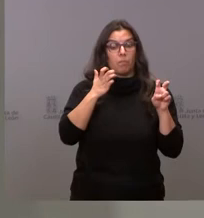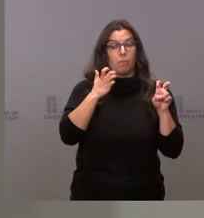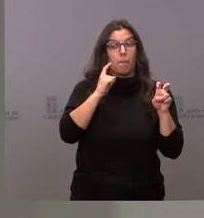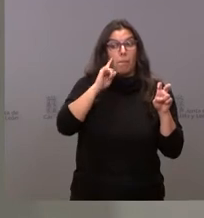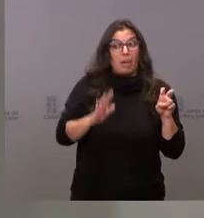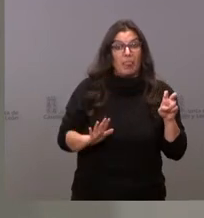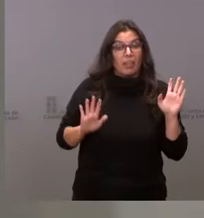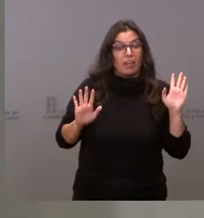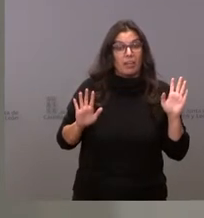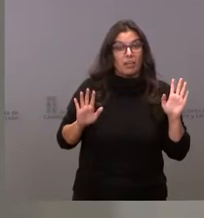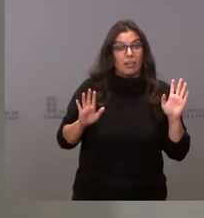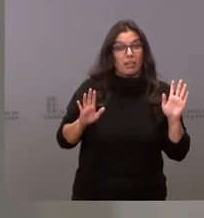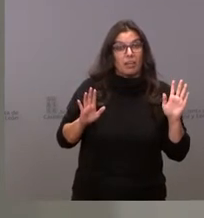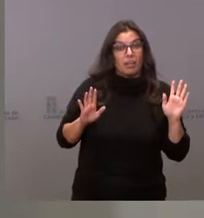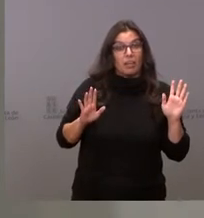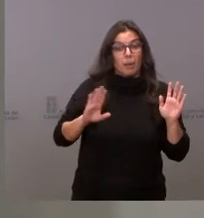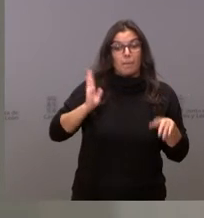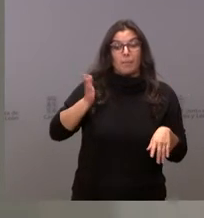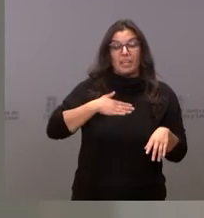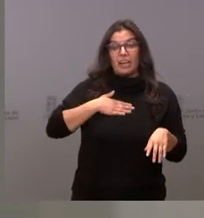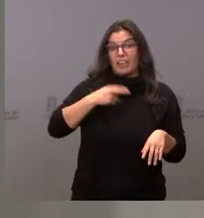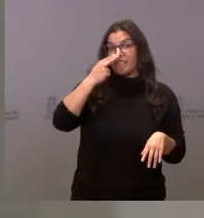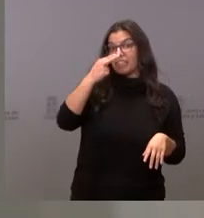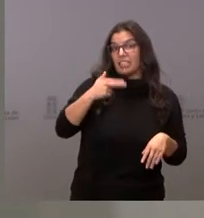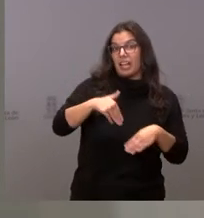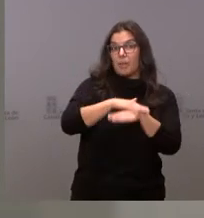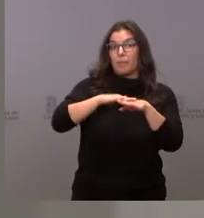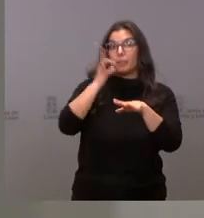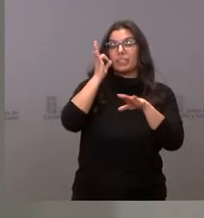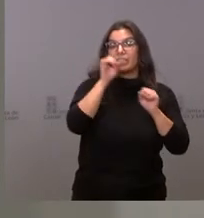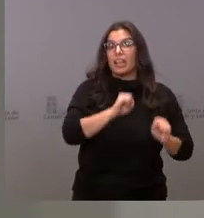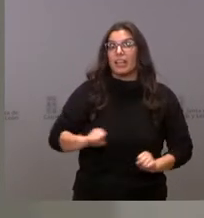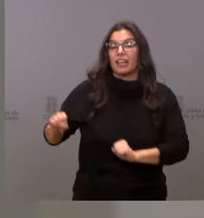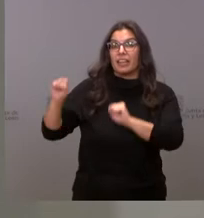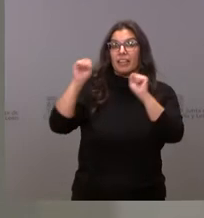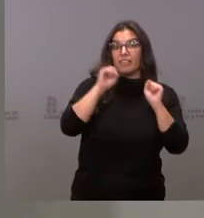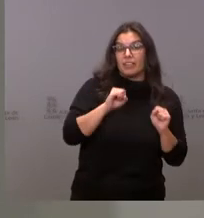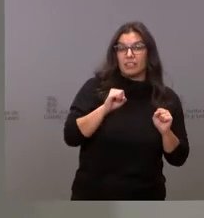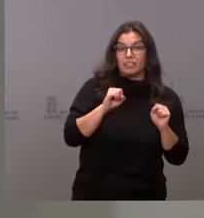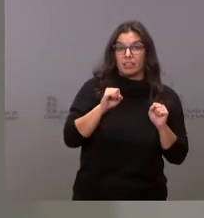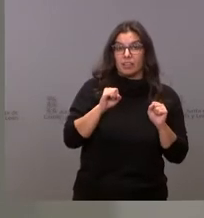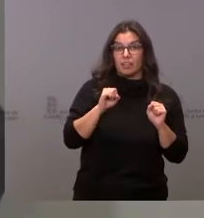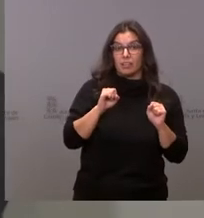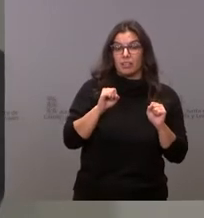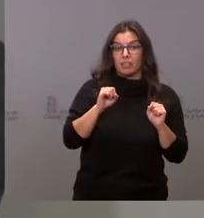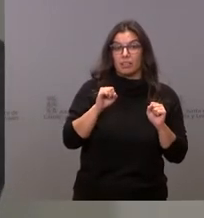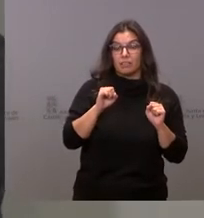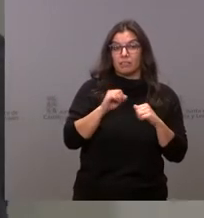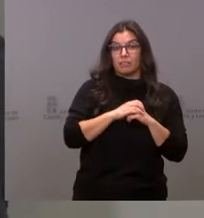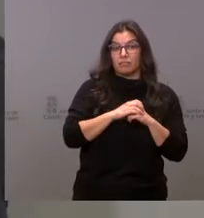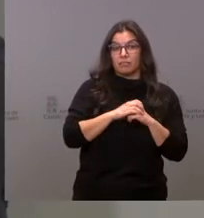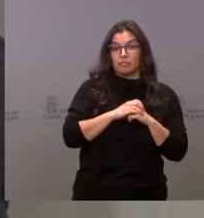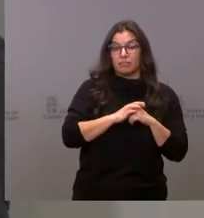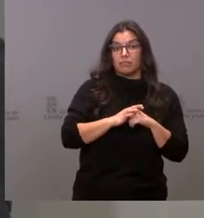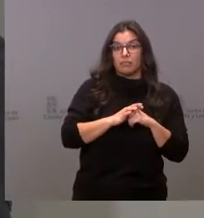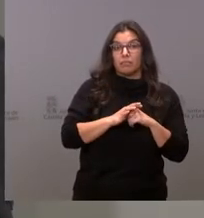visita el día de mañana de la Ministra de Defensa y la no comparecencia a la misma de las